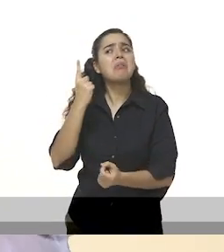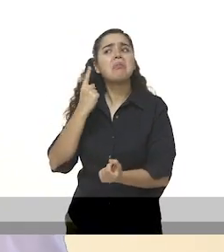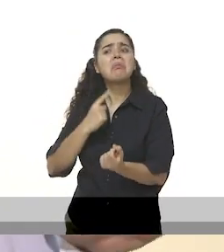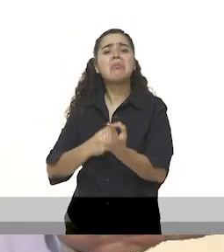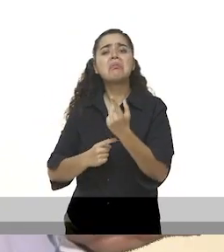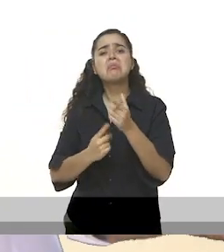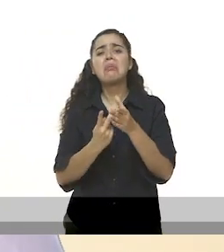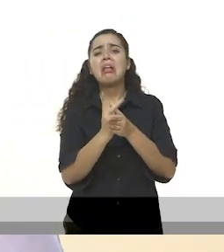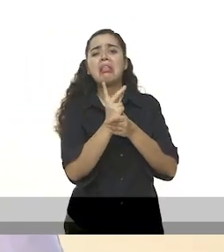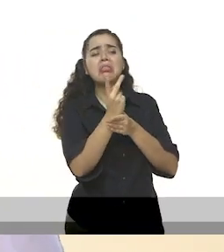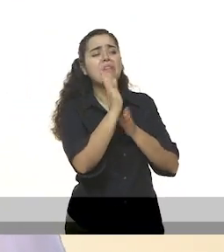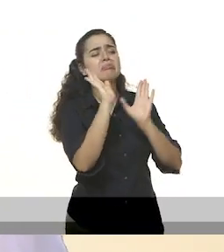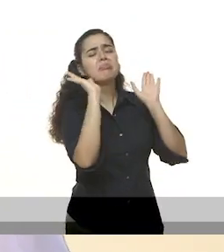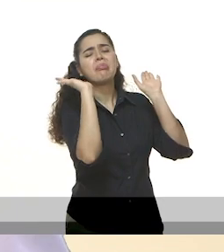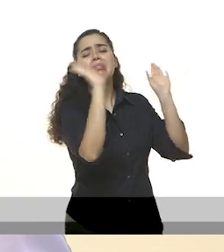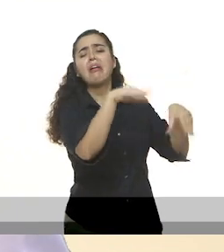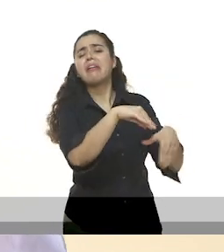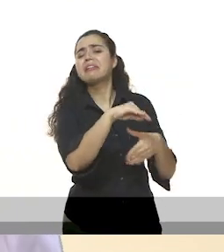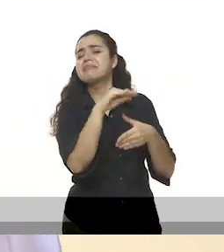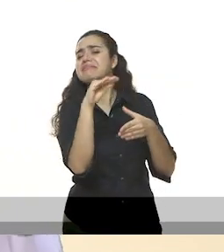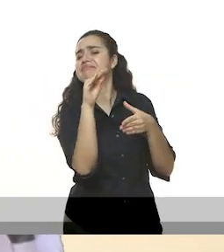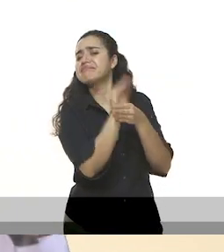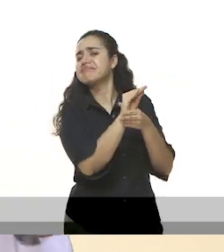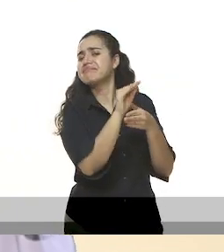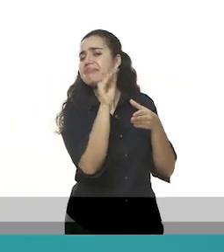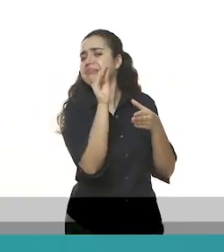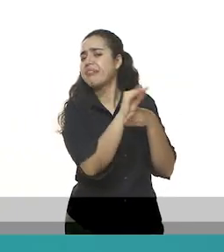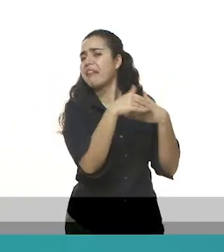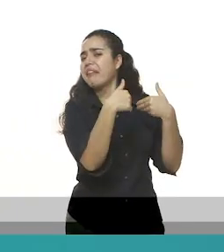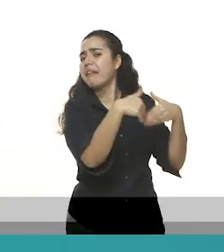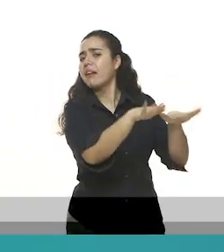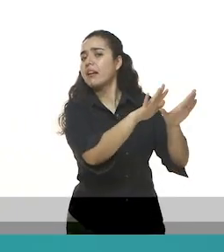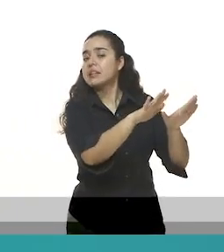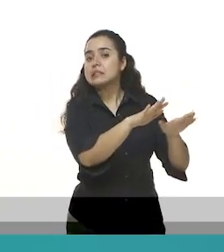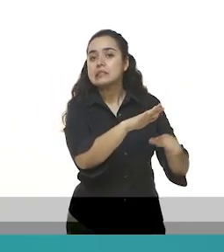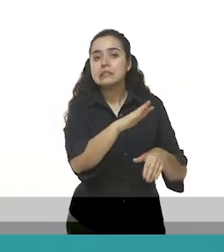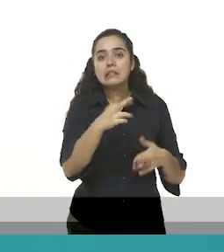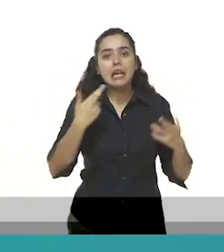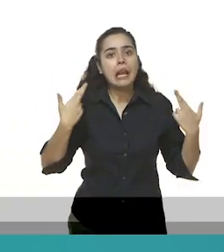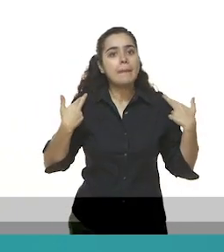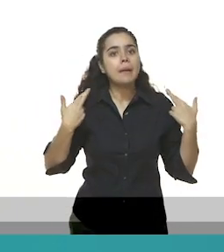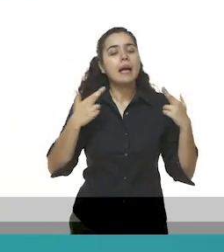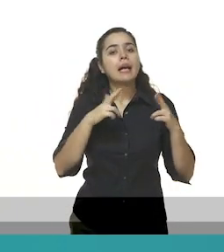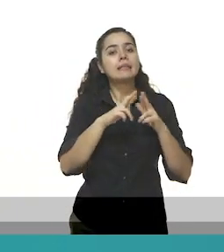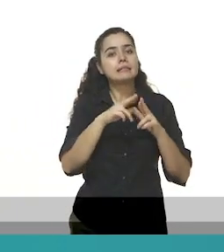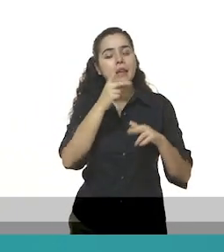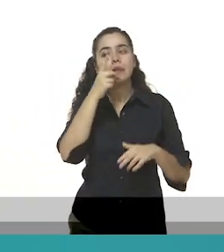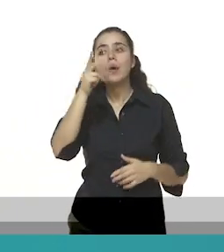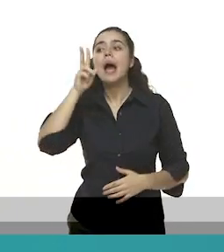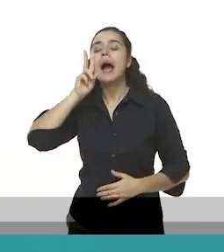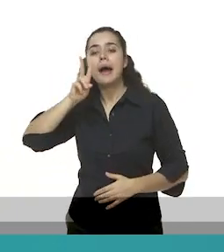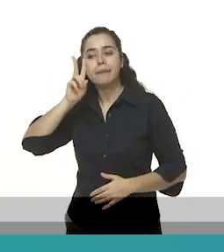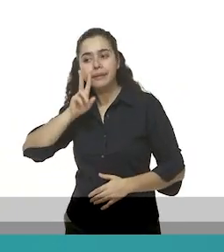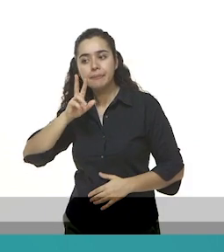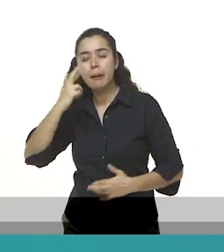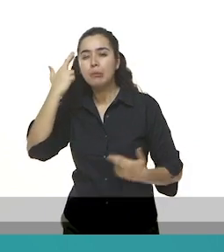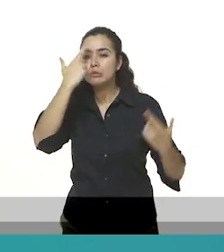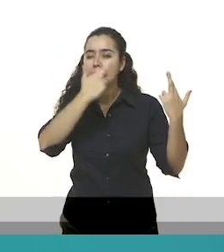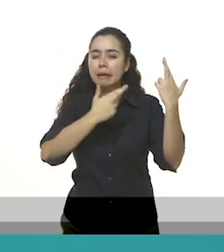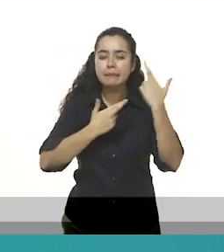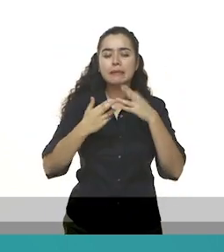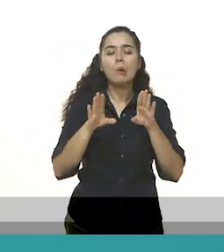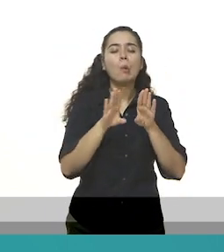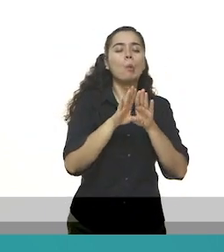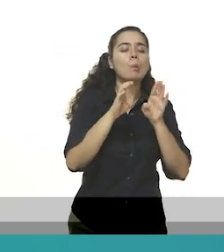semana, algunos equipos ya no le prestaban la misma atención a su planta. Al cumplirse dos semanas, la maestra les pidió juntarse por